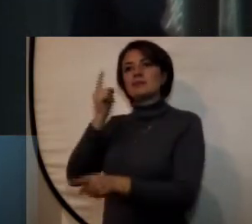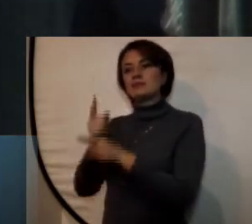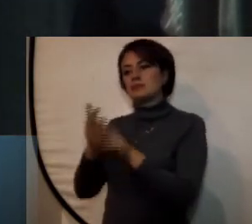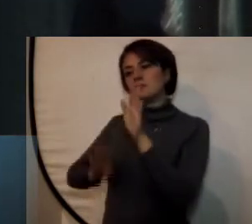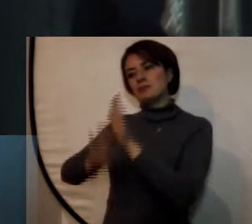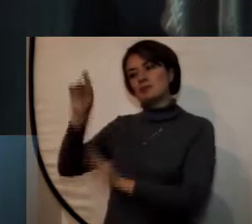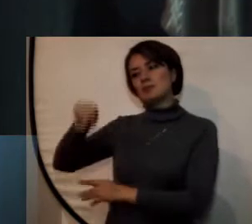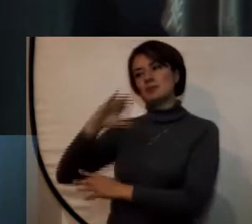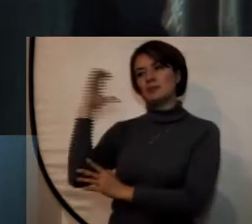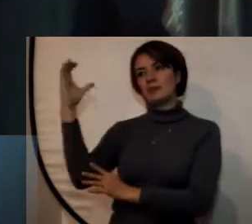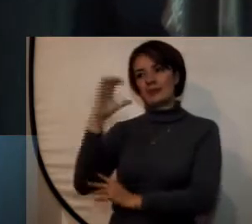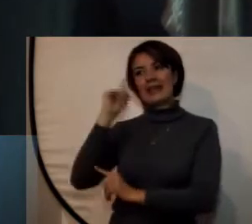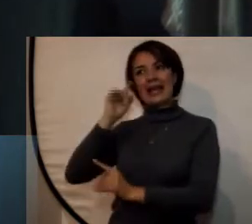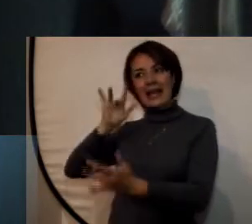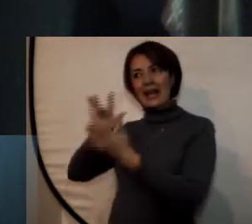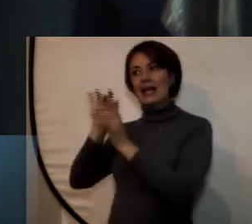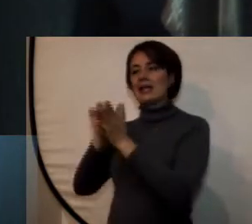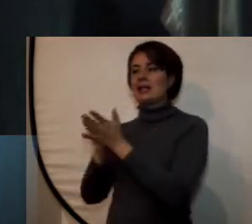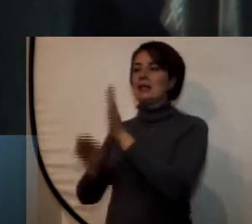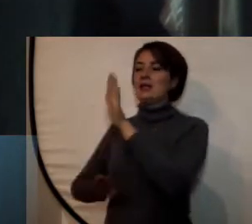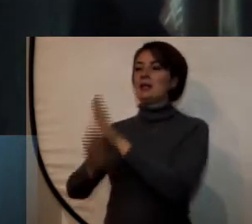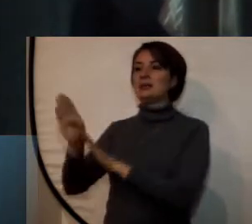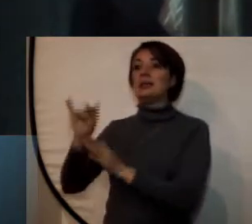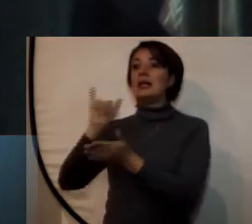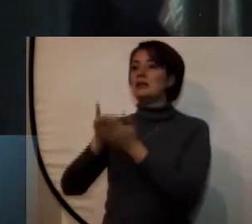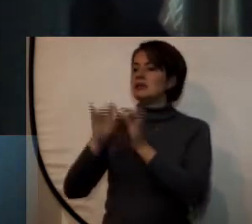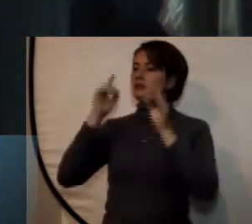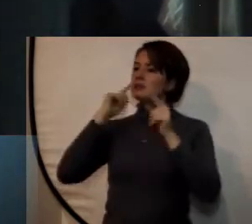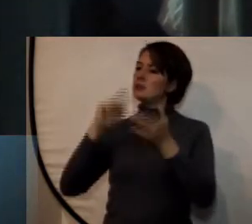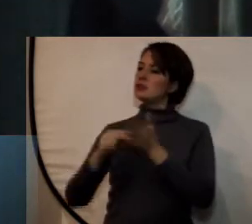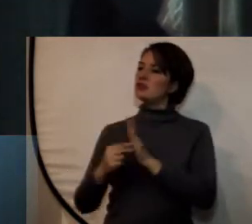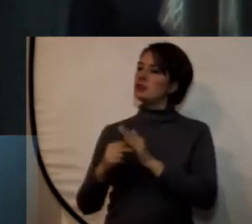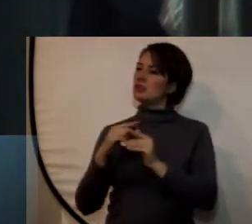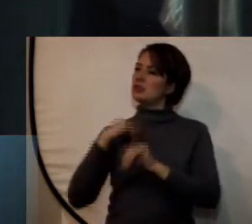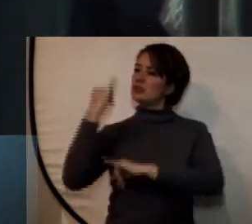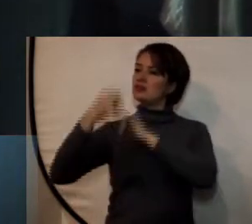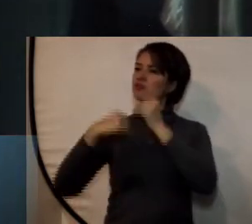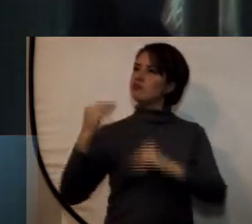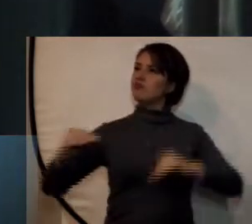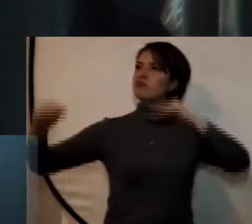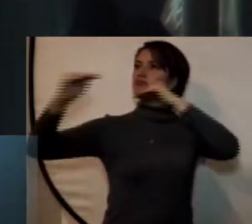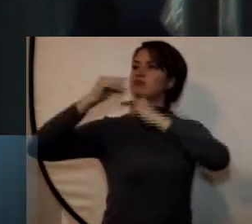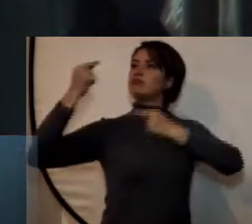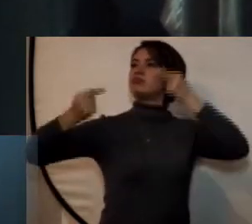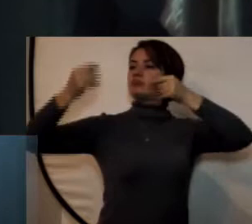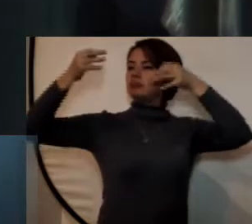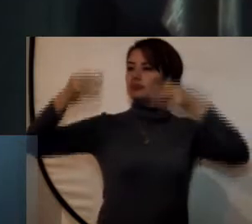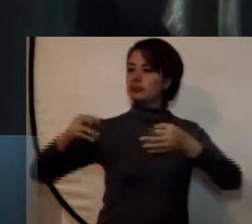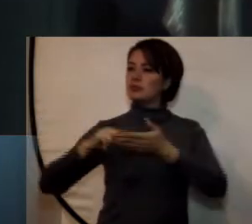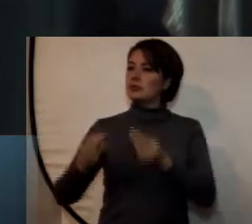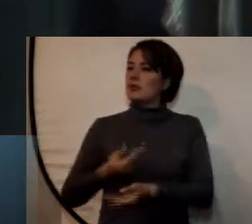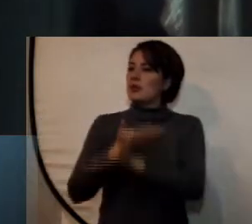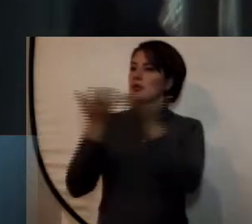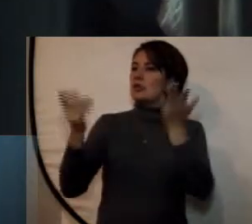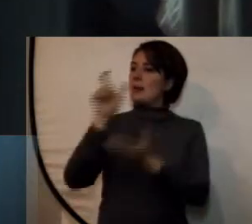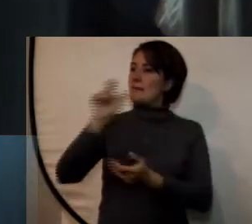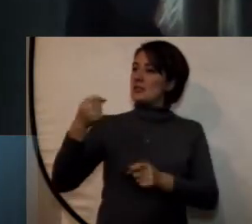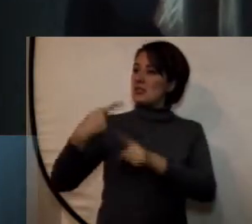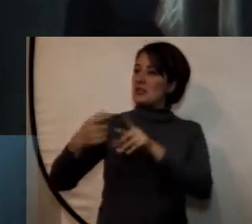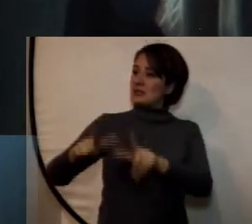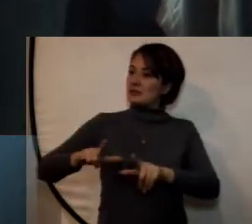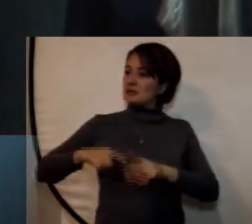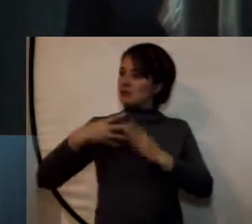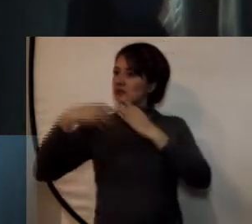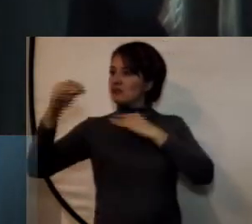nuestro país y que esos programas sean altamente competitivos a nivel internacional para que puedan ofrecerle a nuestros egresados